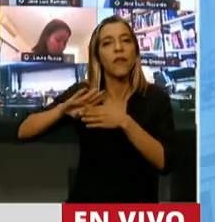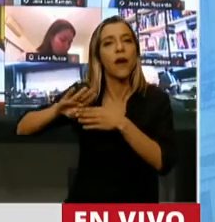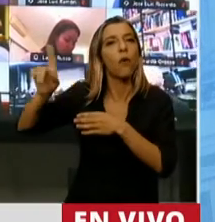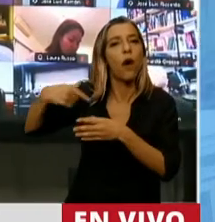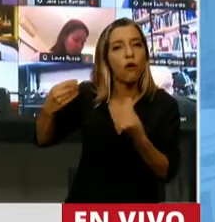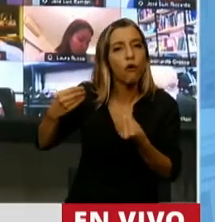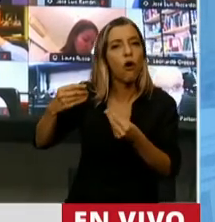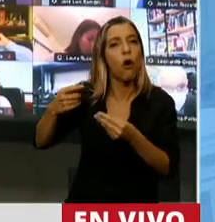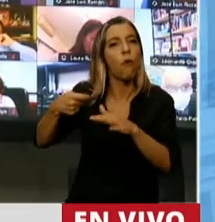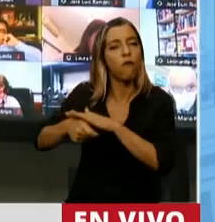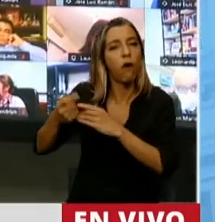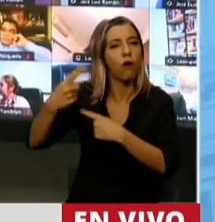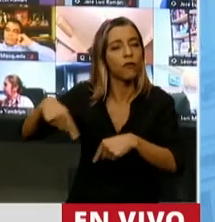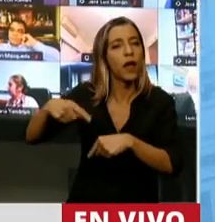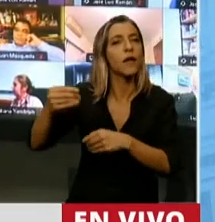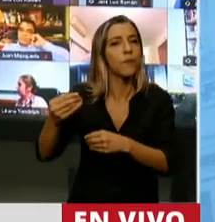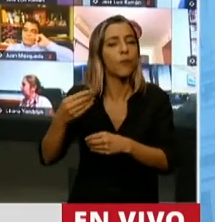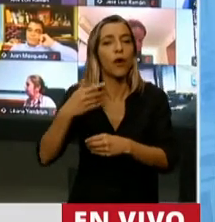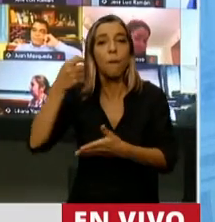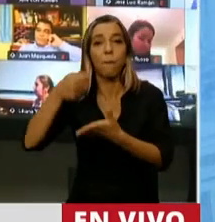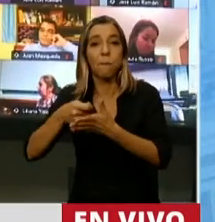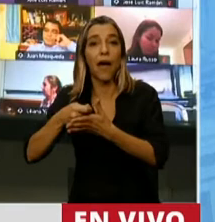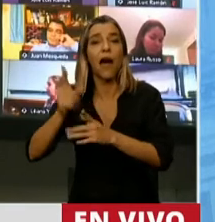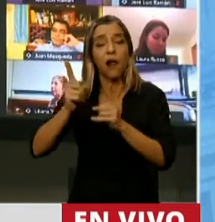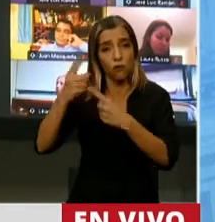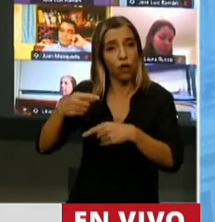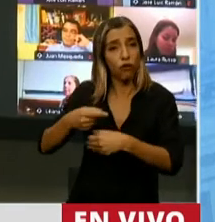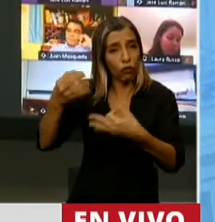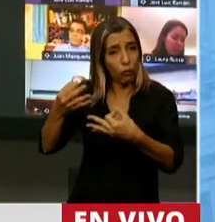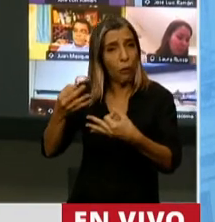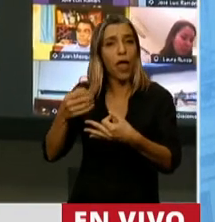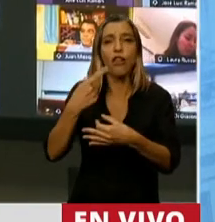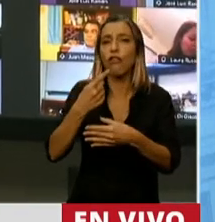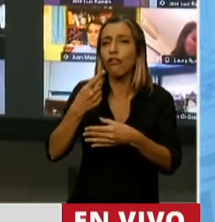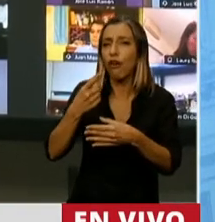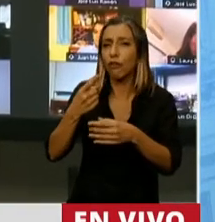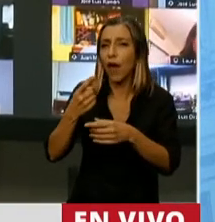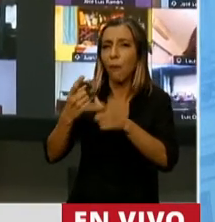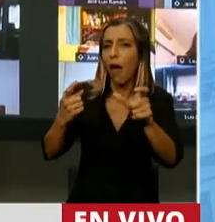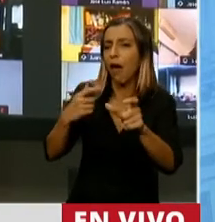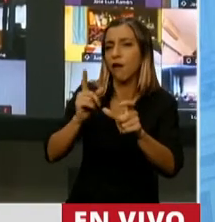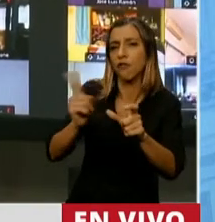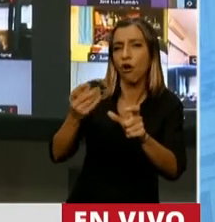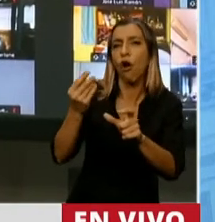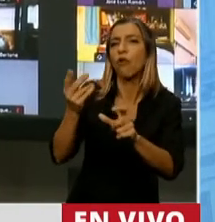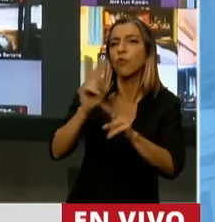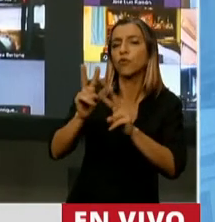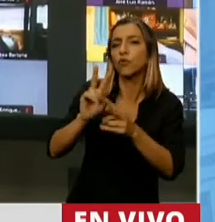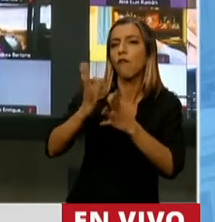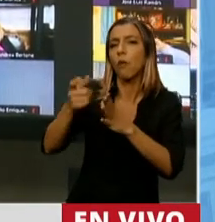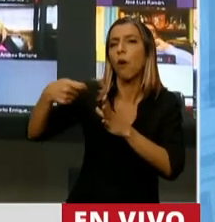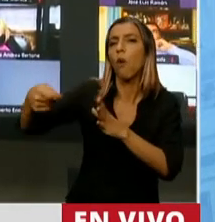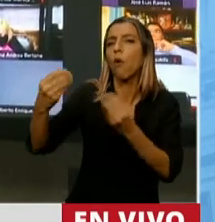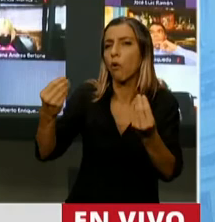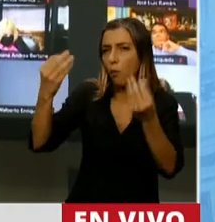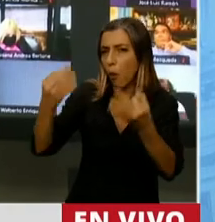qué parte ilícito pagar y qué no. Una apuesta económica importante para el Ejecutivo sería principalmente